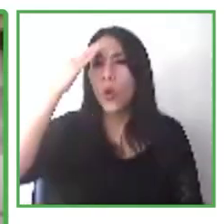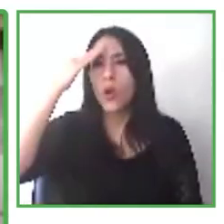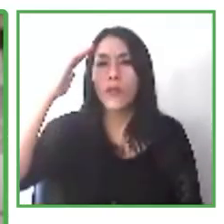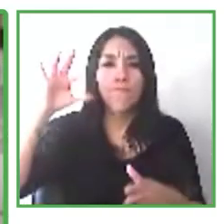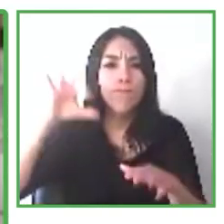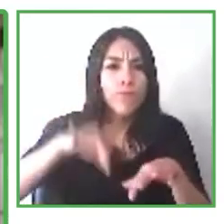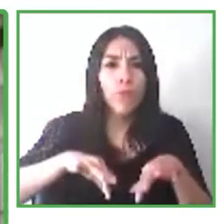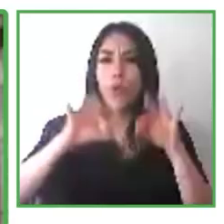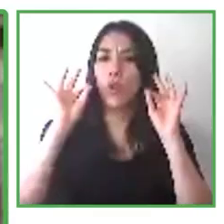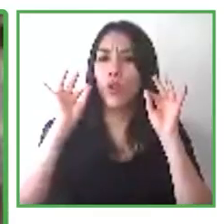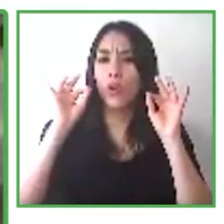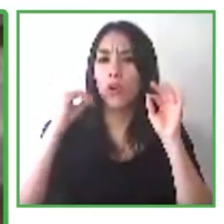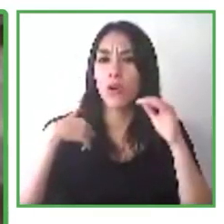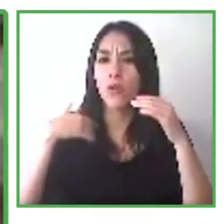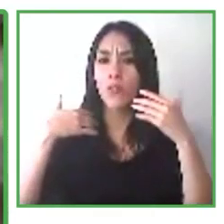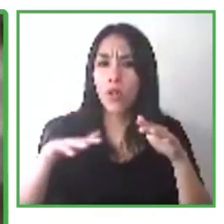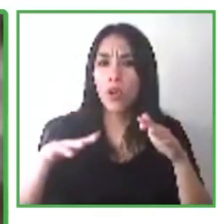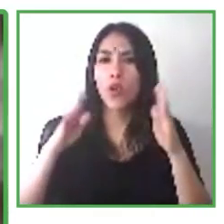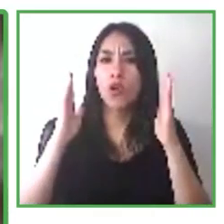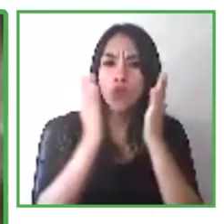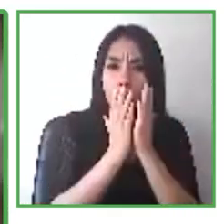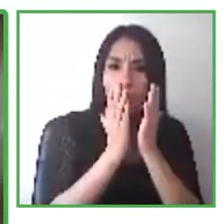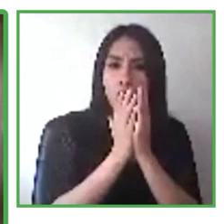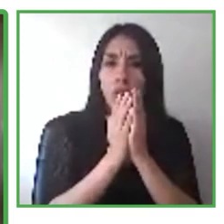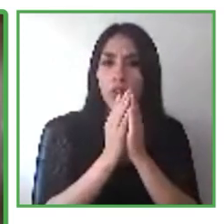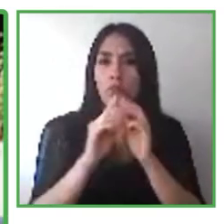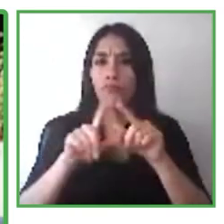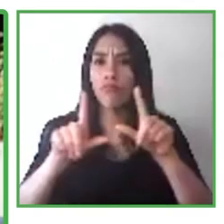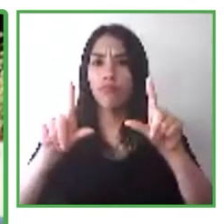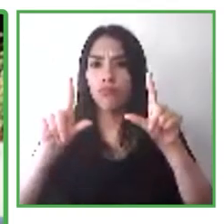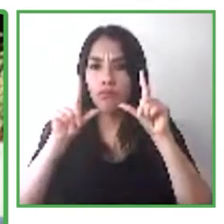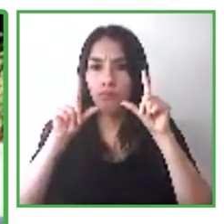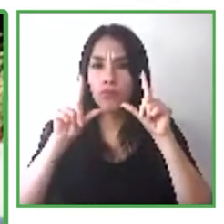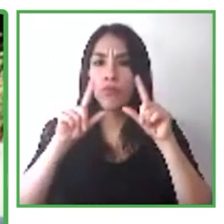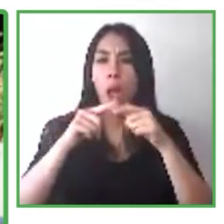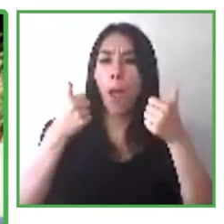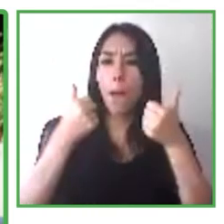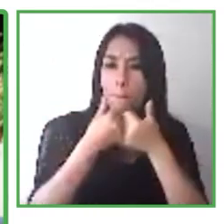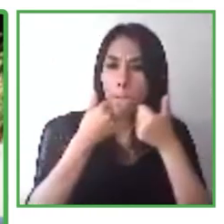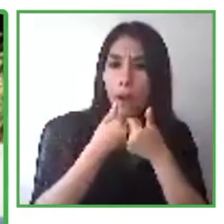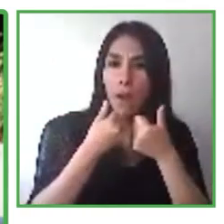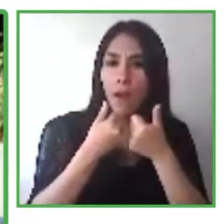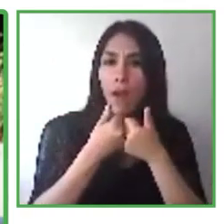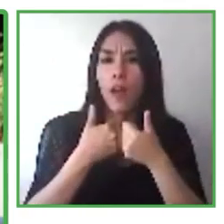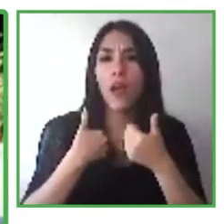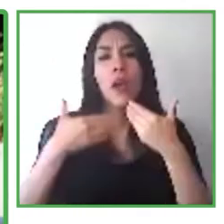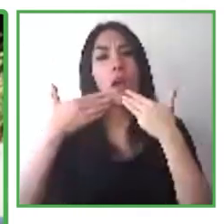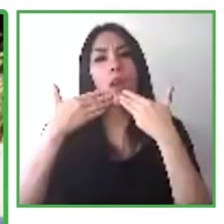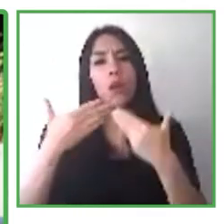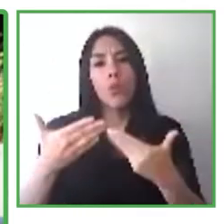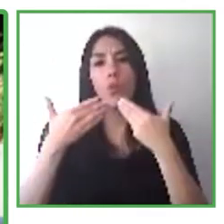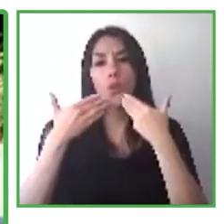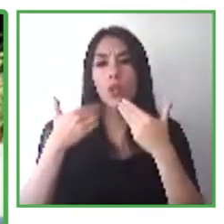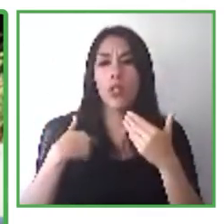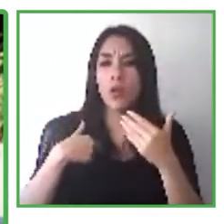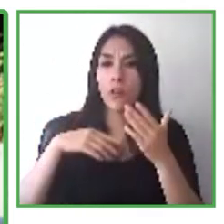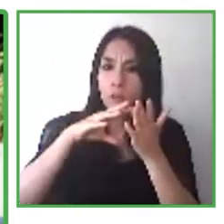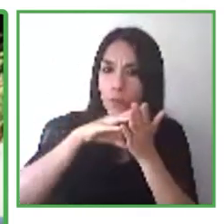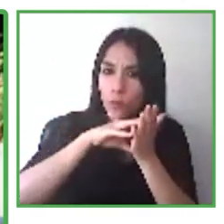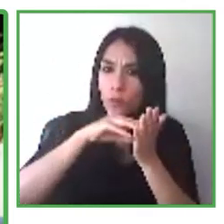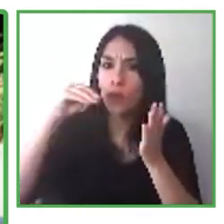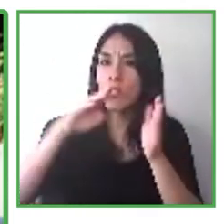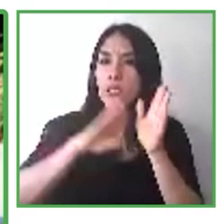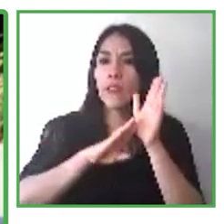Mi nombre es Mauro Fassi. Tengo 23 años. Soy estudiante de desarrollo de software en el Instituto